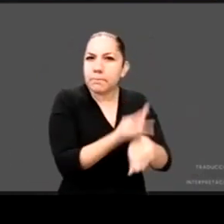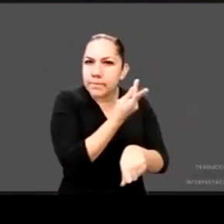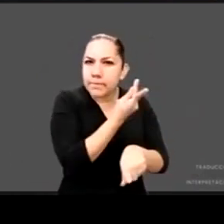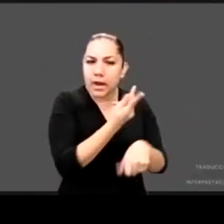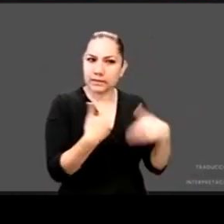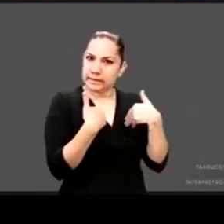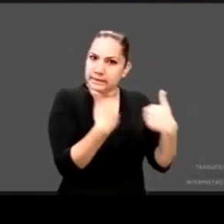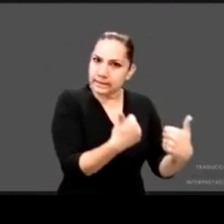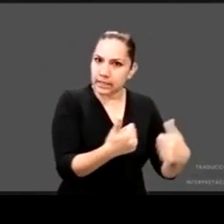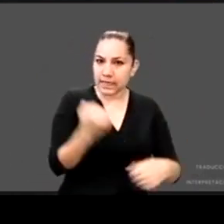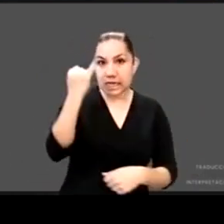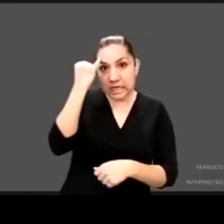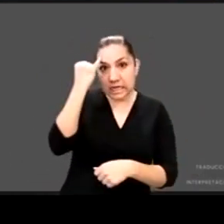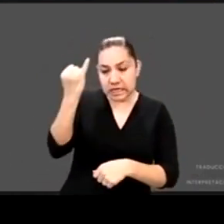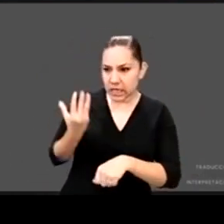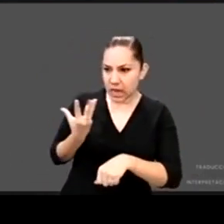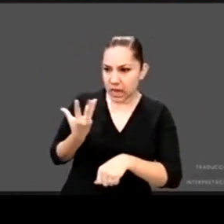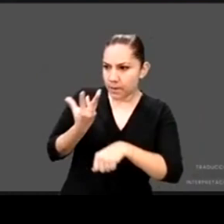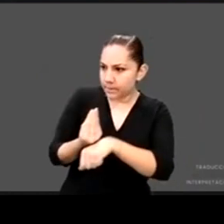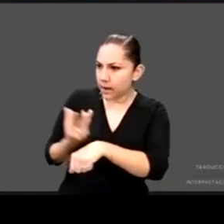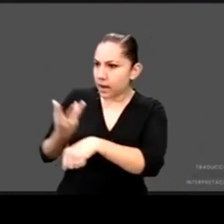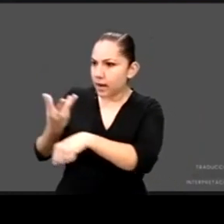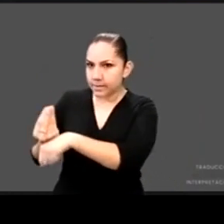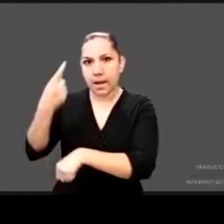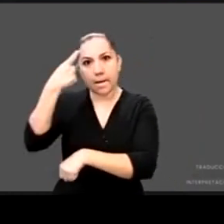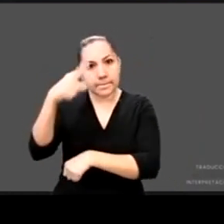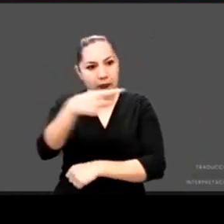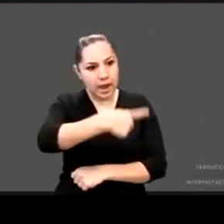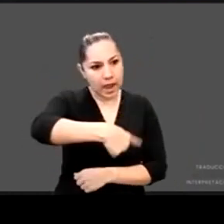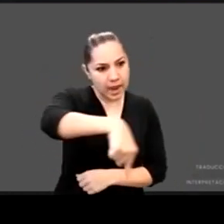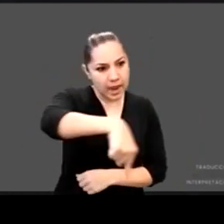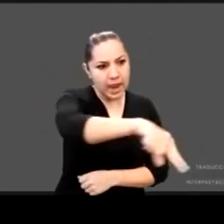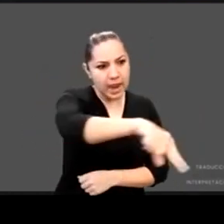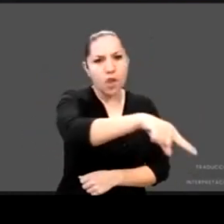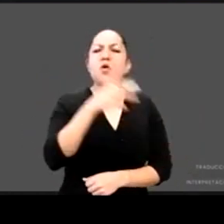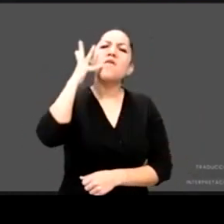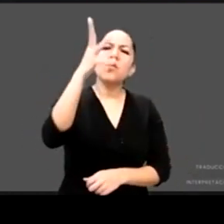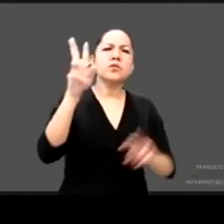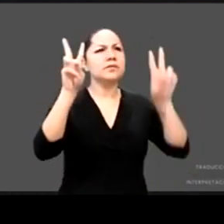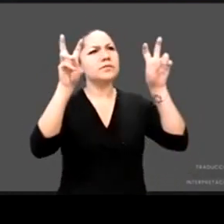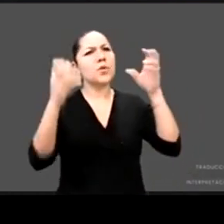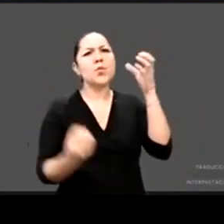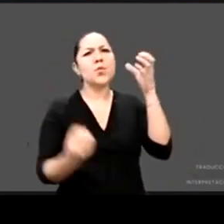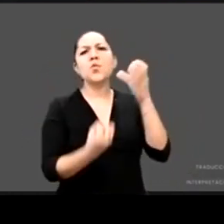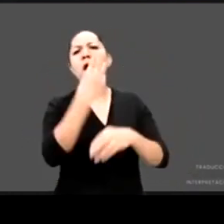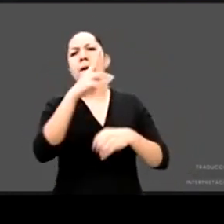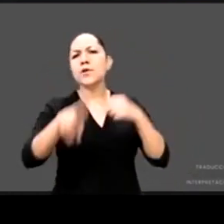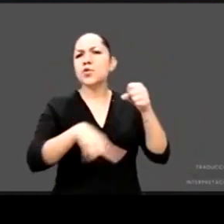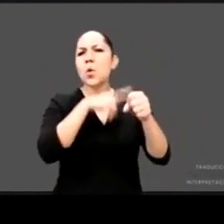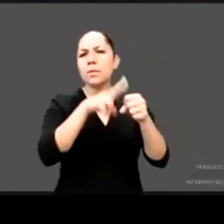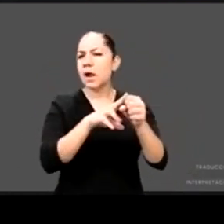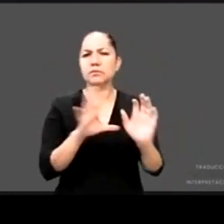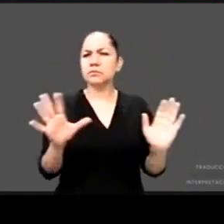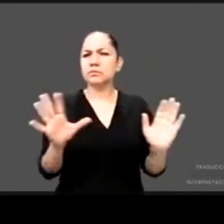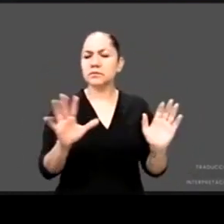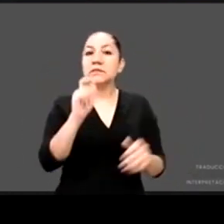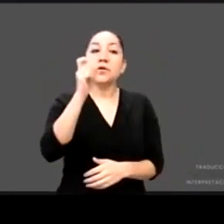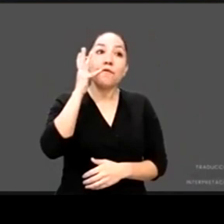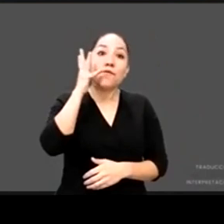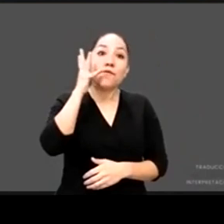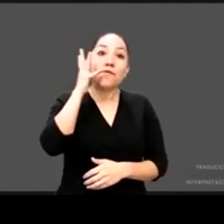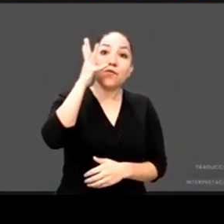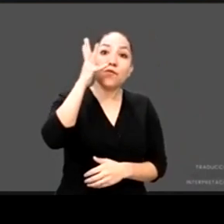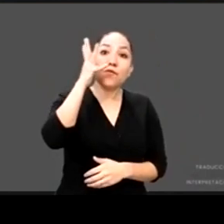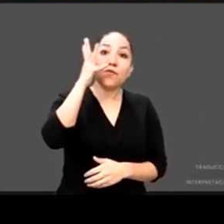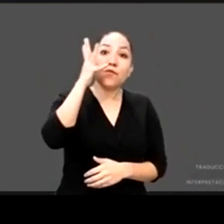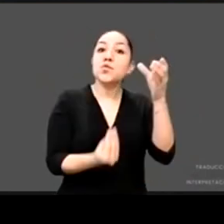permitan construir no una nueva normalidad, sino una nueva realidad en donde cada niño y niña puedan